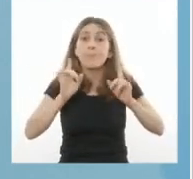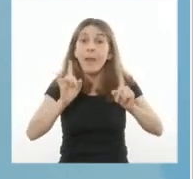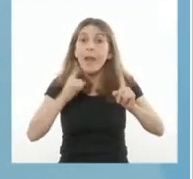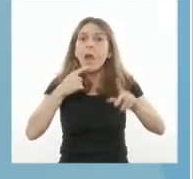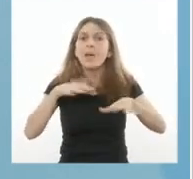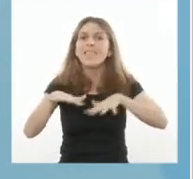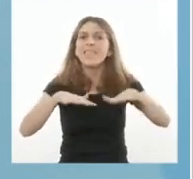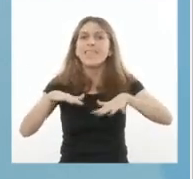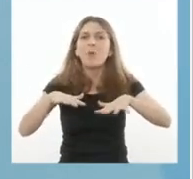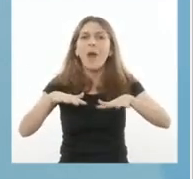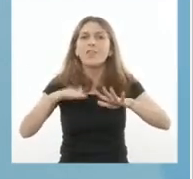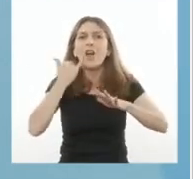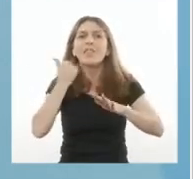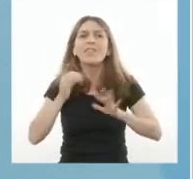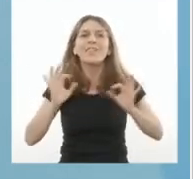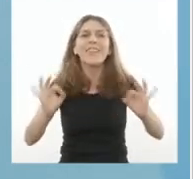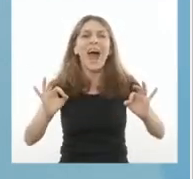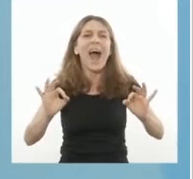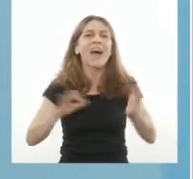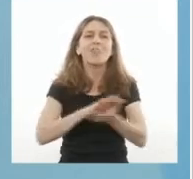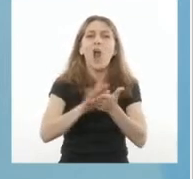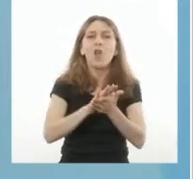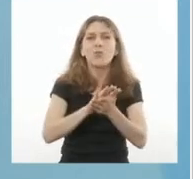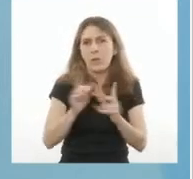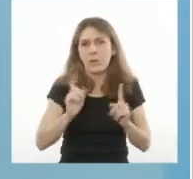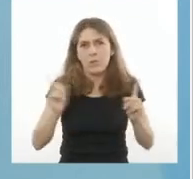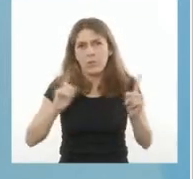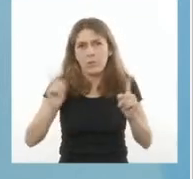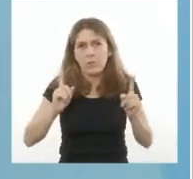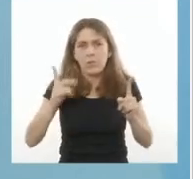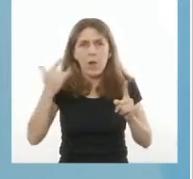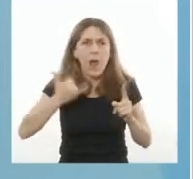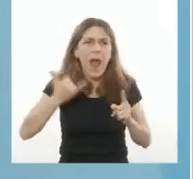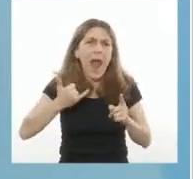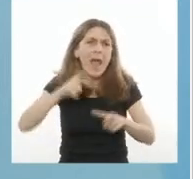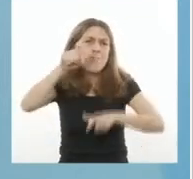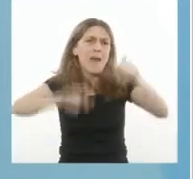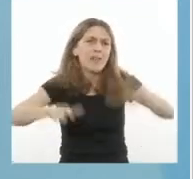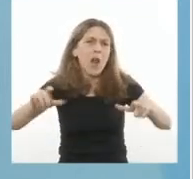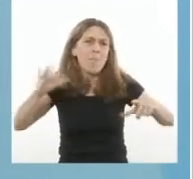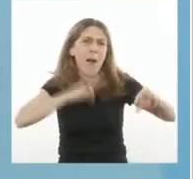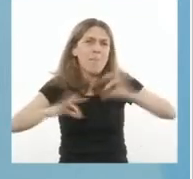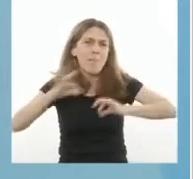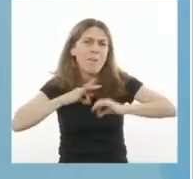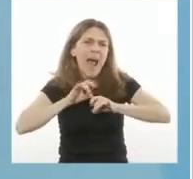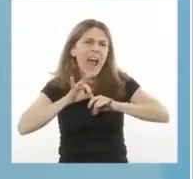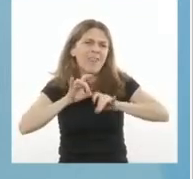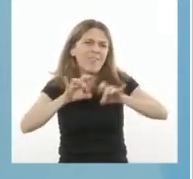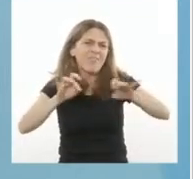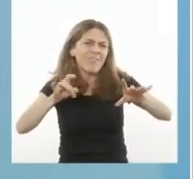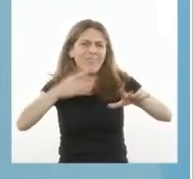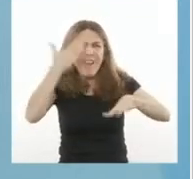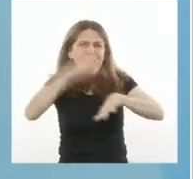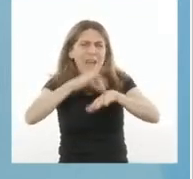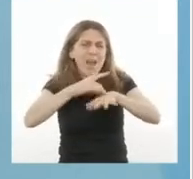no se encuentra de ninguna manera resuelta. La cantidad de casos es realmente muy elevada.